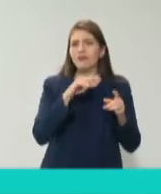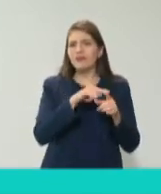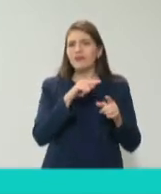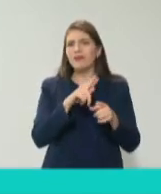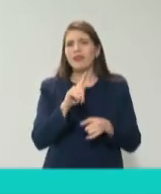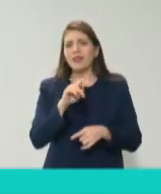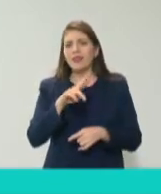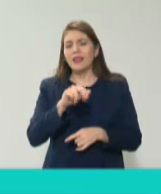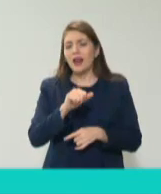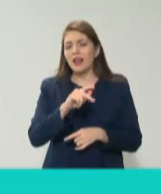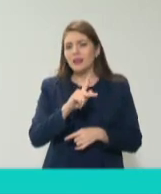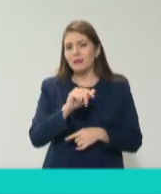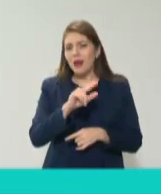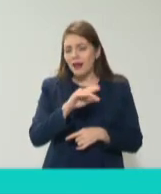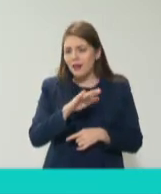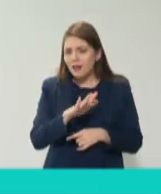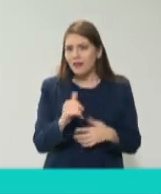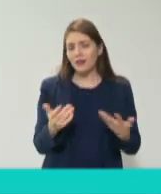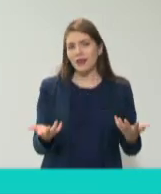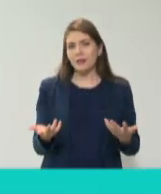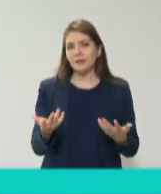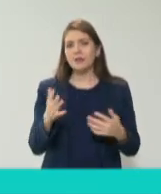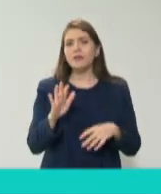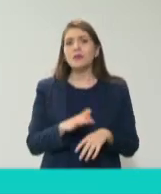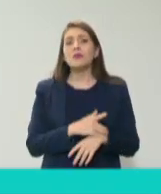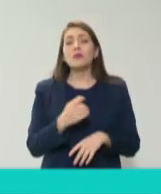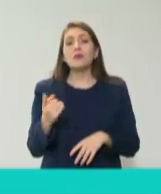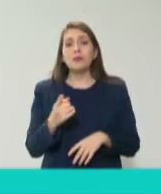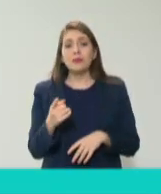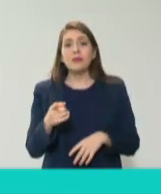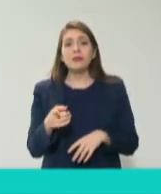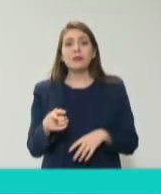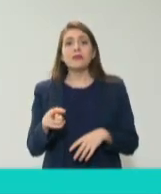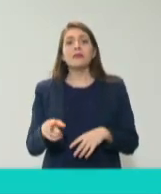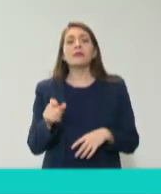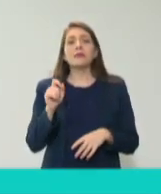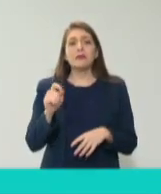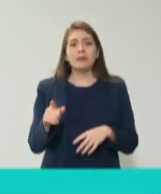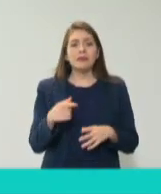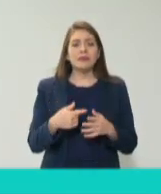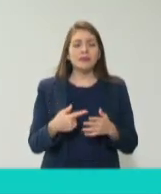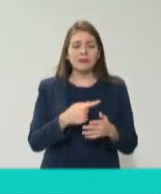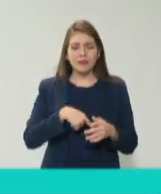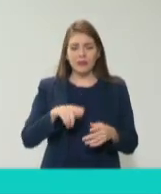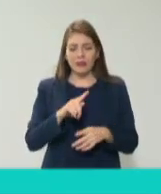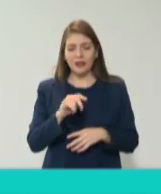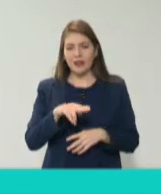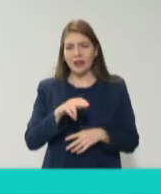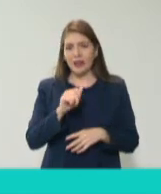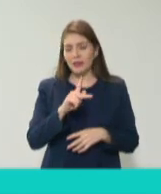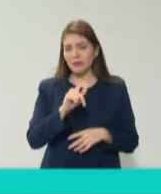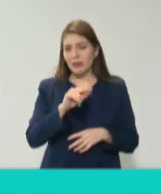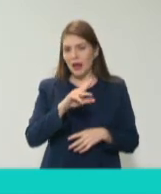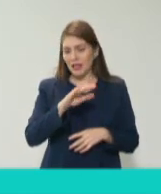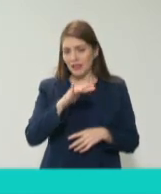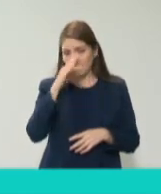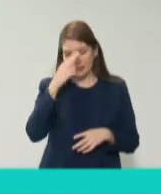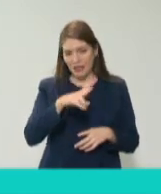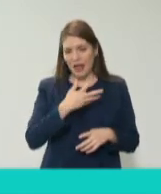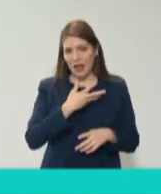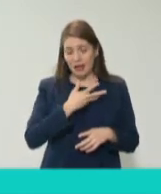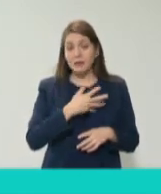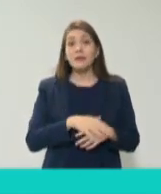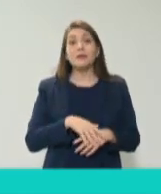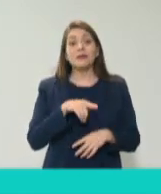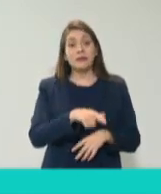porque a final de cuentas la frase que en transparencia mexicana acuñamos desde hace varios años es que el dinero público también es su dinero